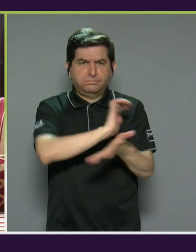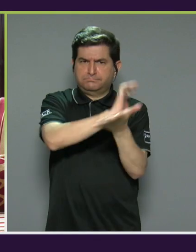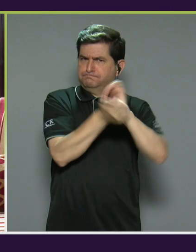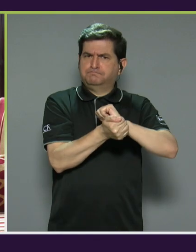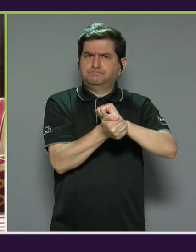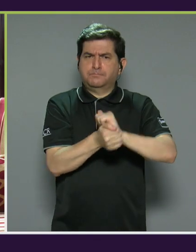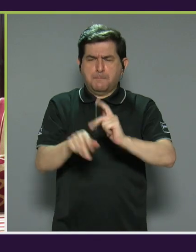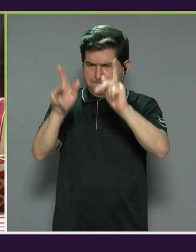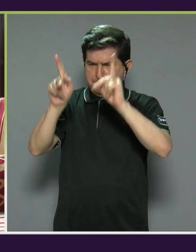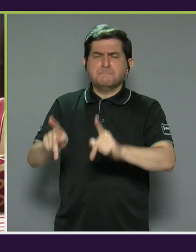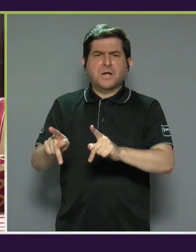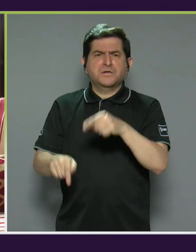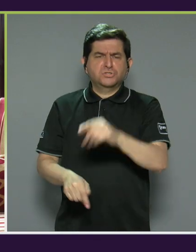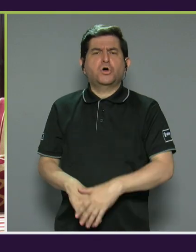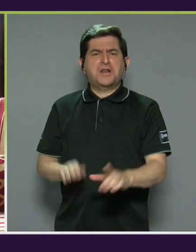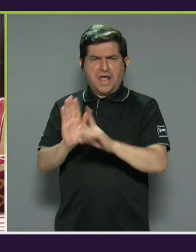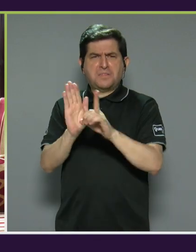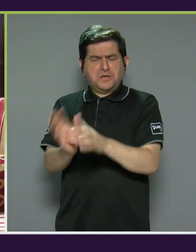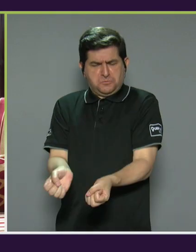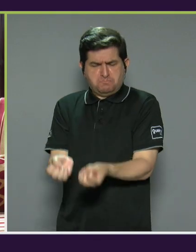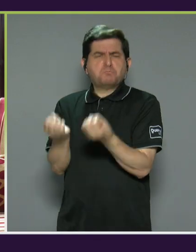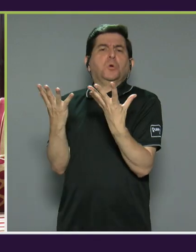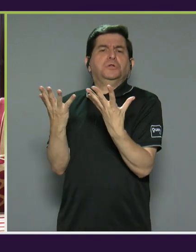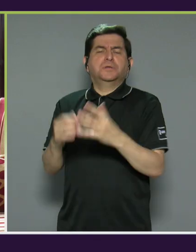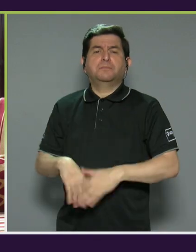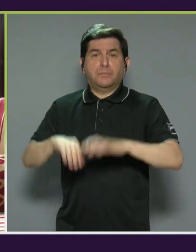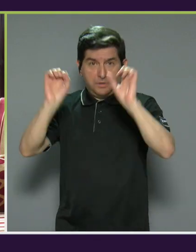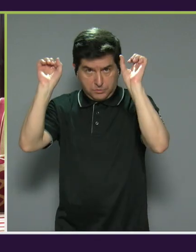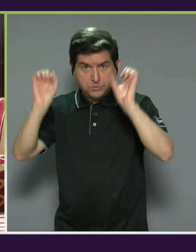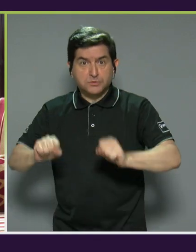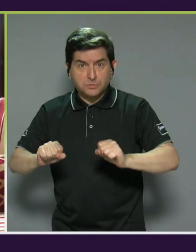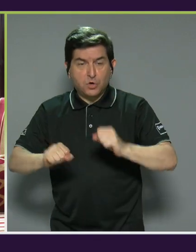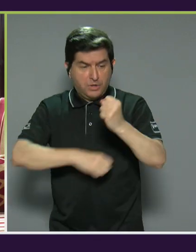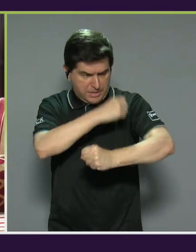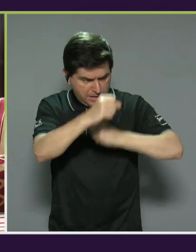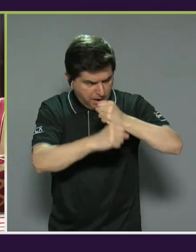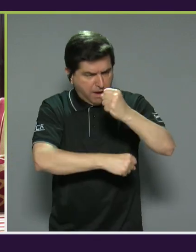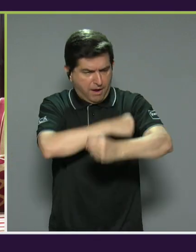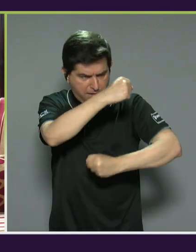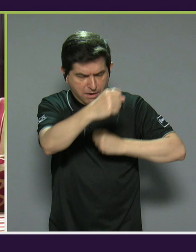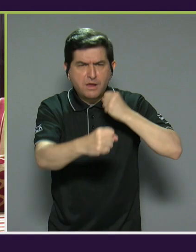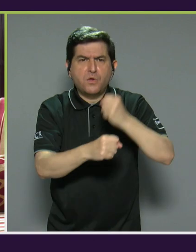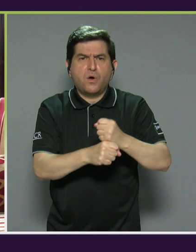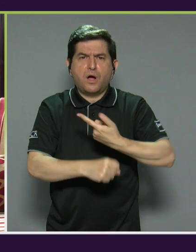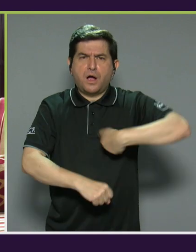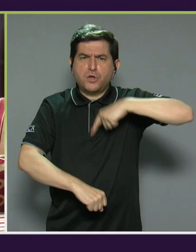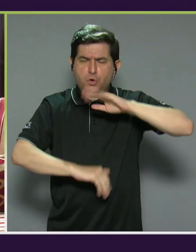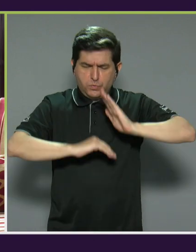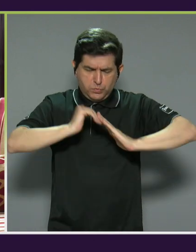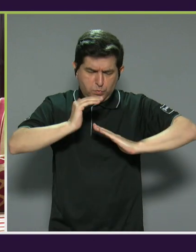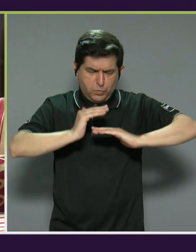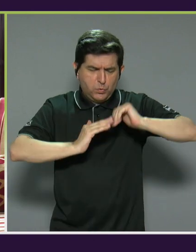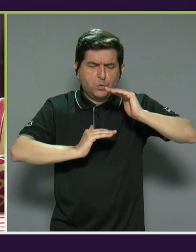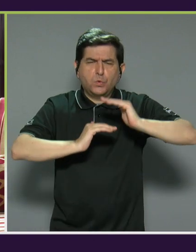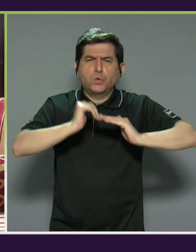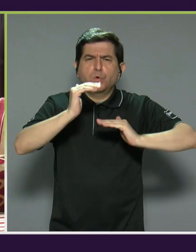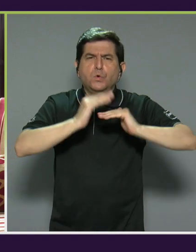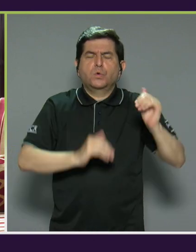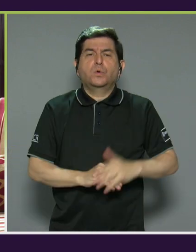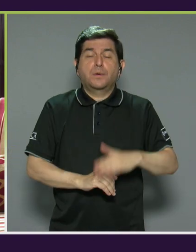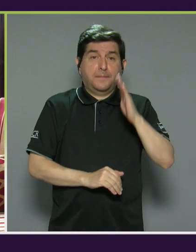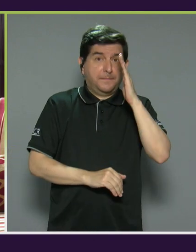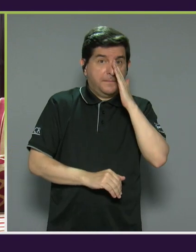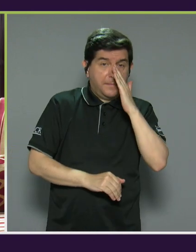persona llena de derechos, lo cual pues con los años fuimos construyendo las